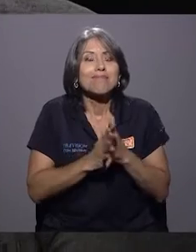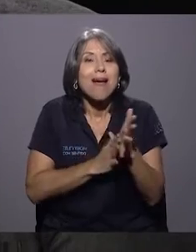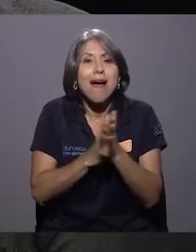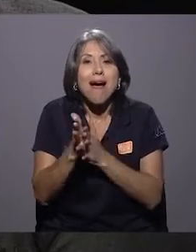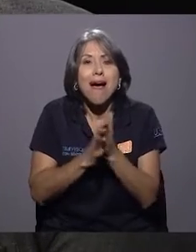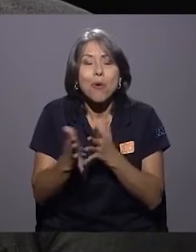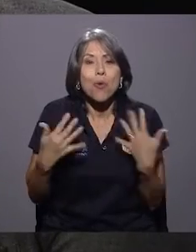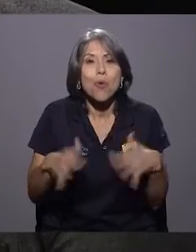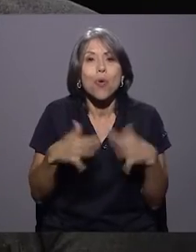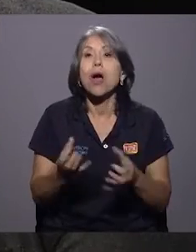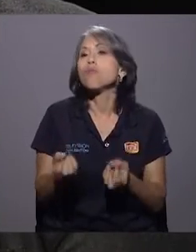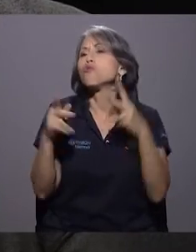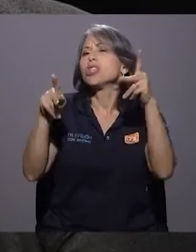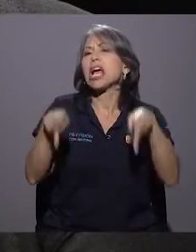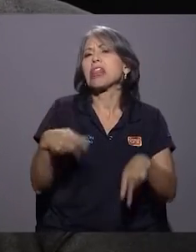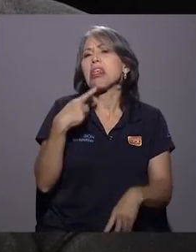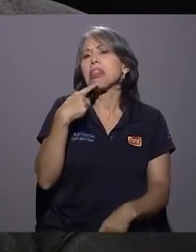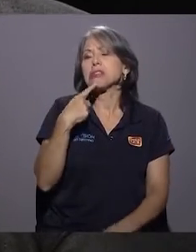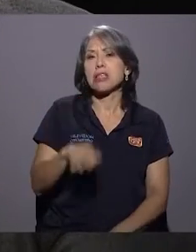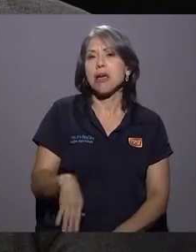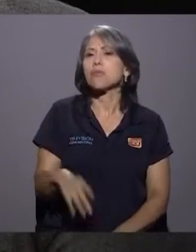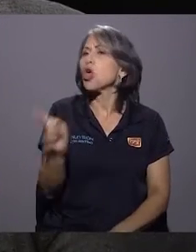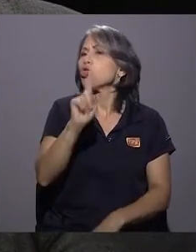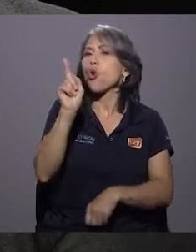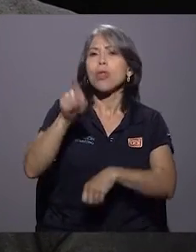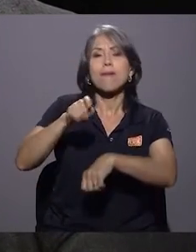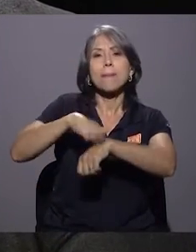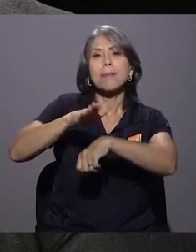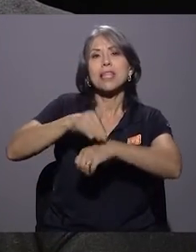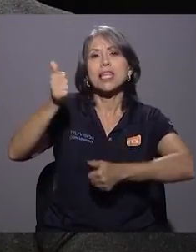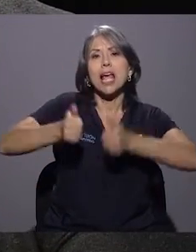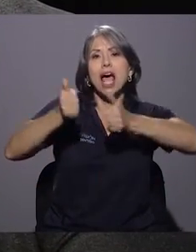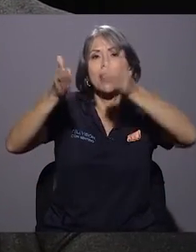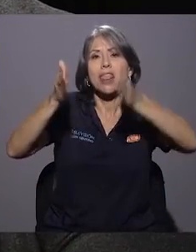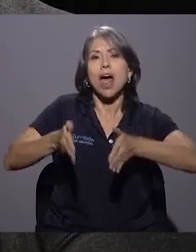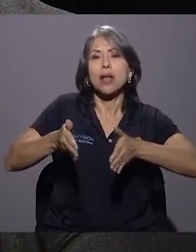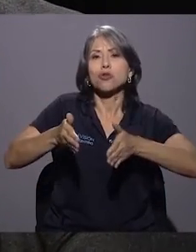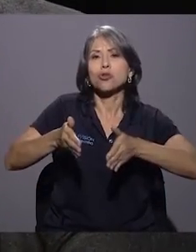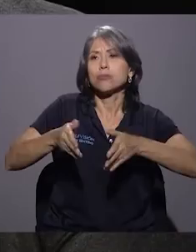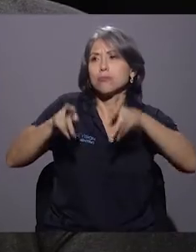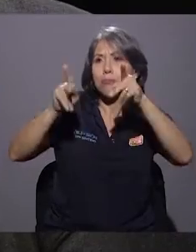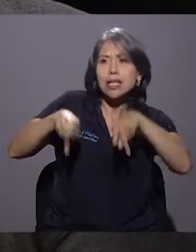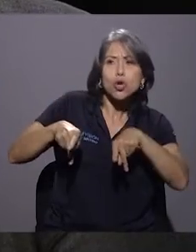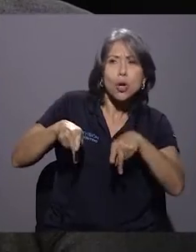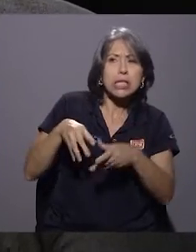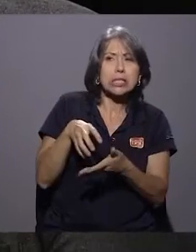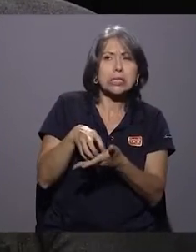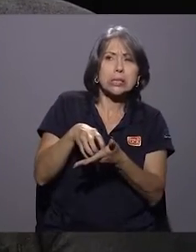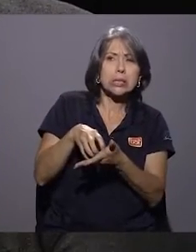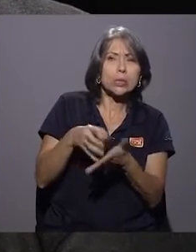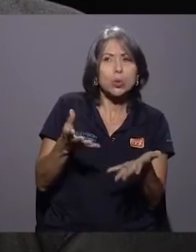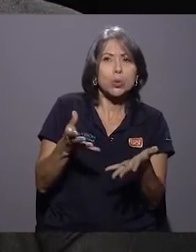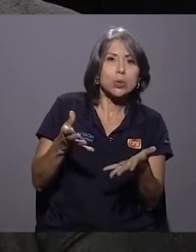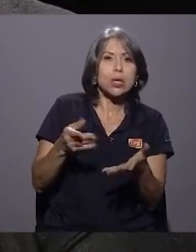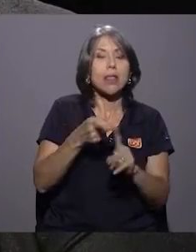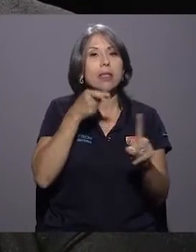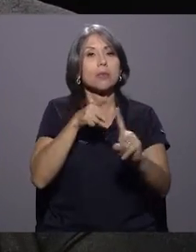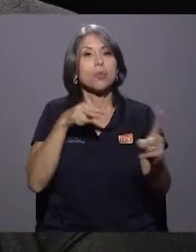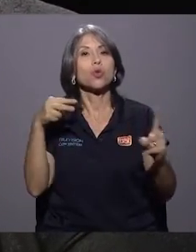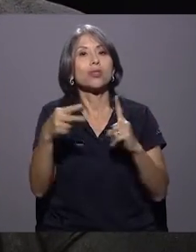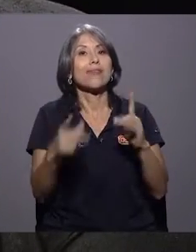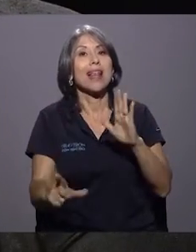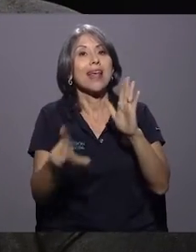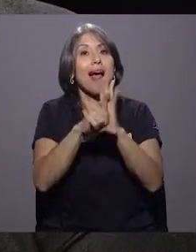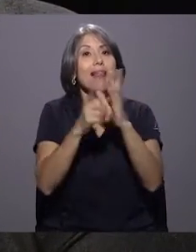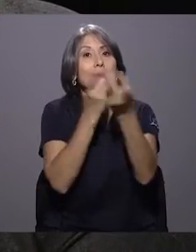filtros. Mucha gente decía que no debía permitirse las candidaturas de alcaldes cuestionados. Desde un punto de vista legal y democrático no se puede